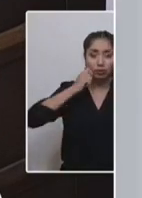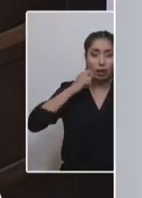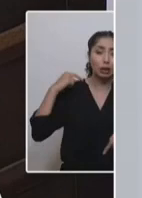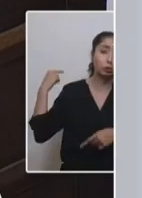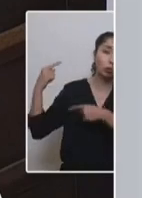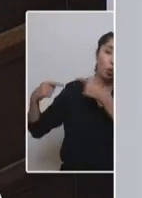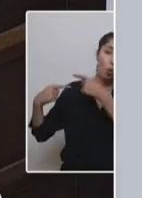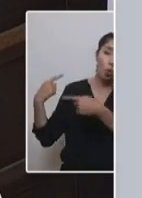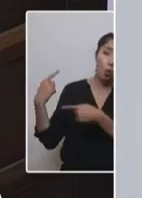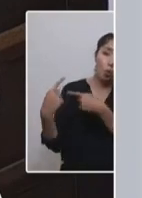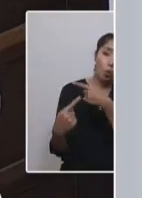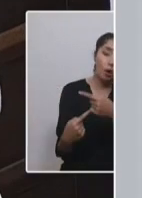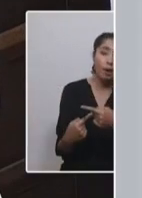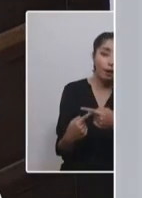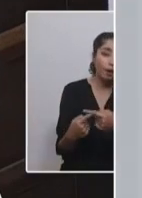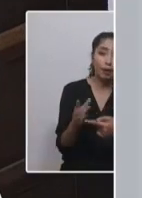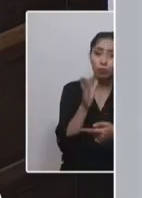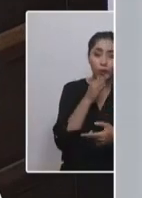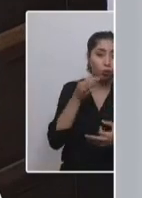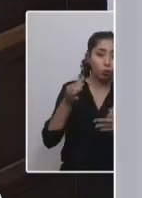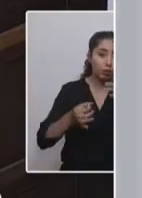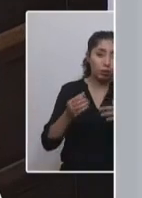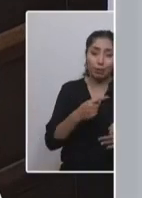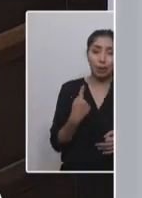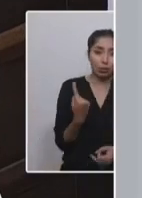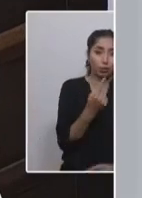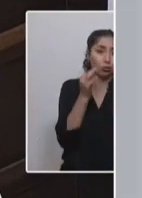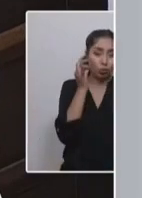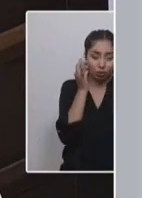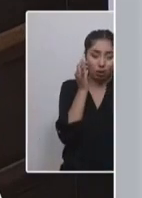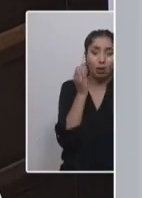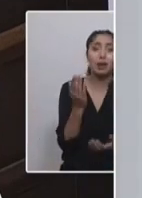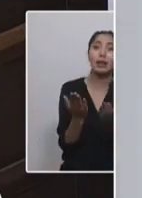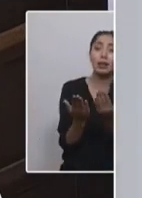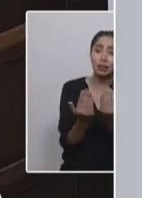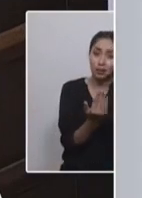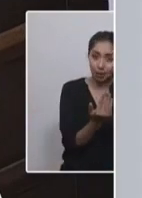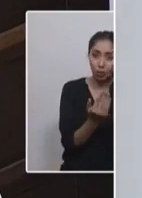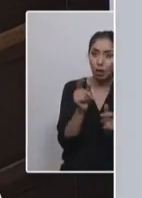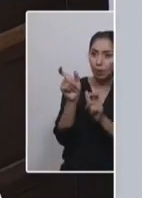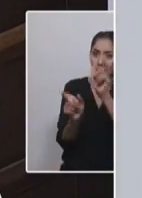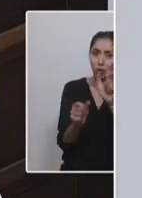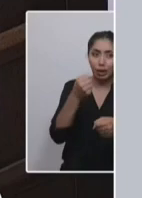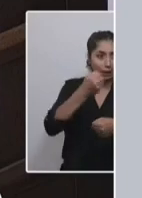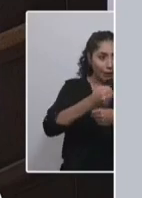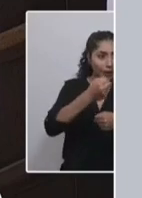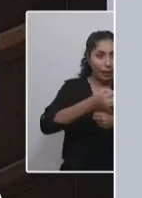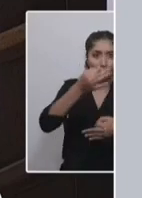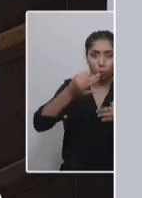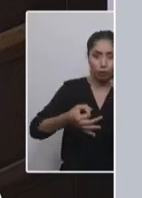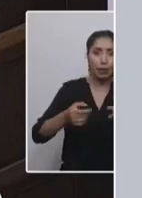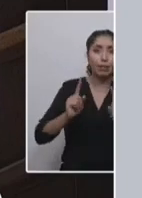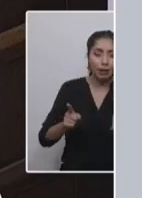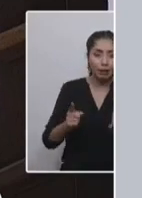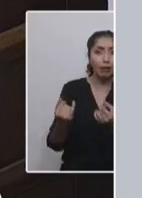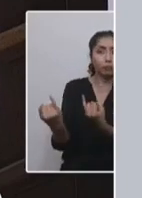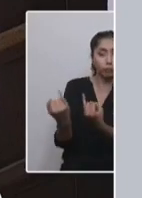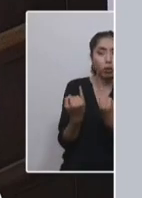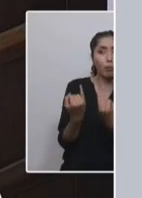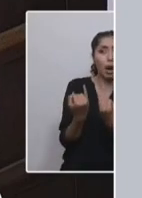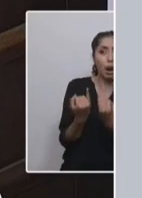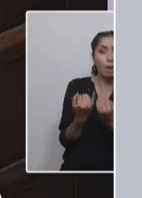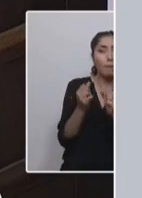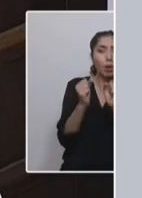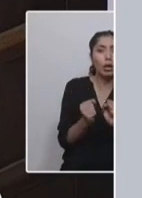oficialmente mujer. Por lo tanto, es claramente el poder que estaba más atrasado en esto. Por lo tanto, el mandato de la constituyente en este caso es